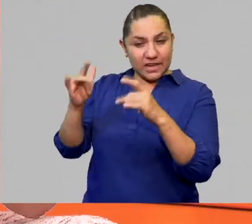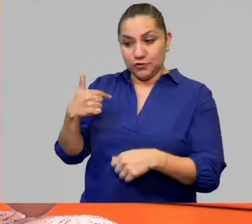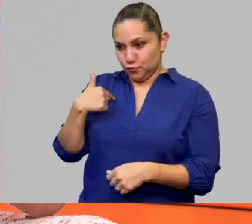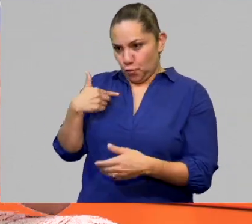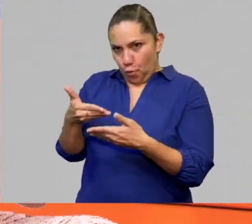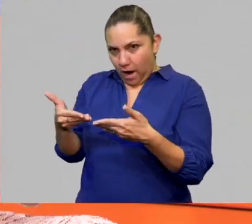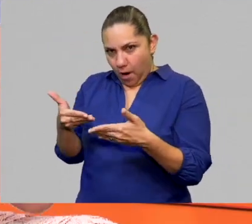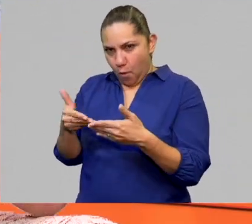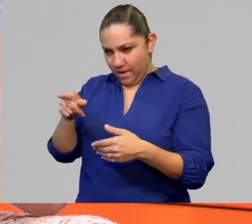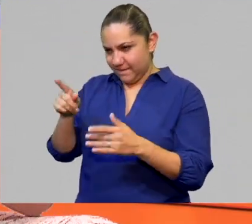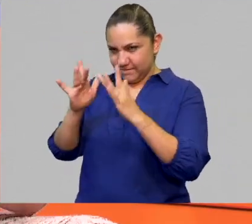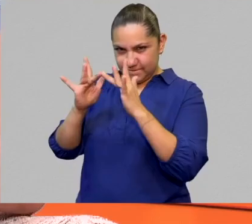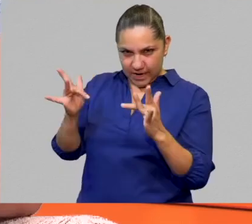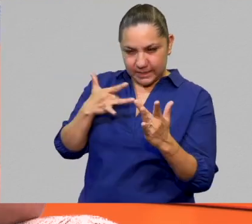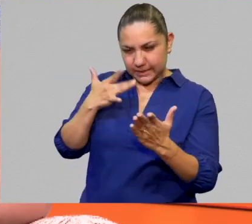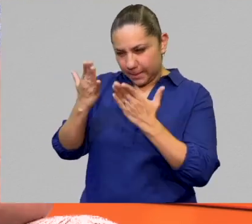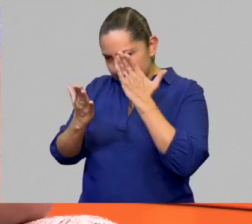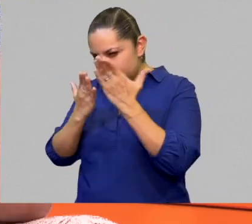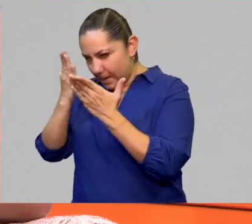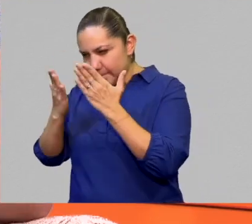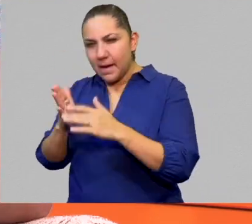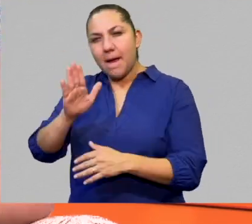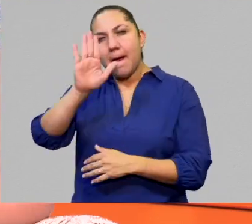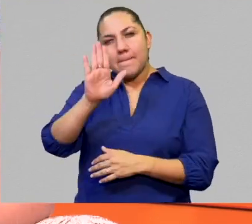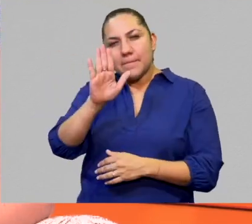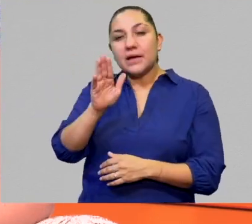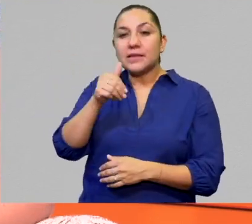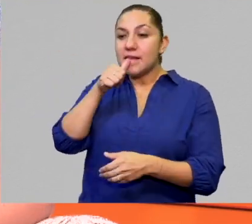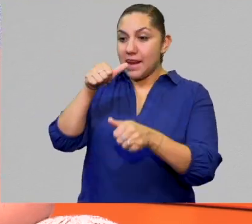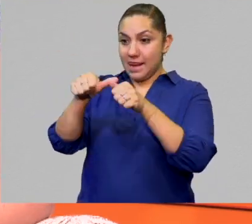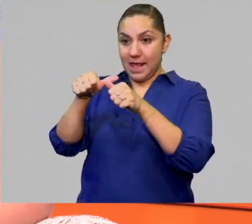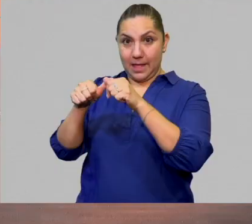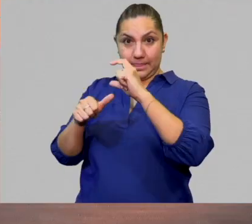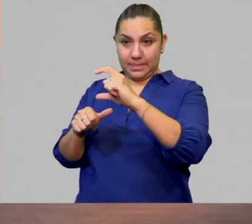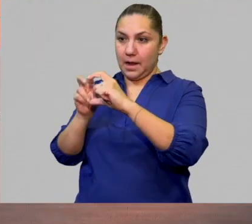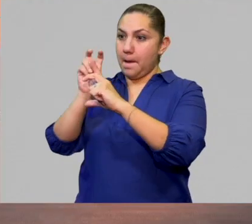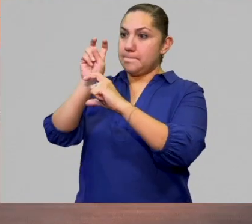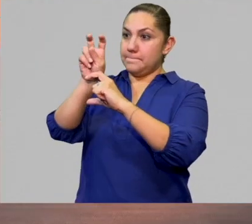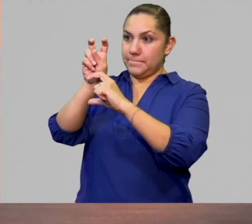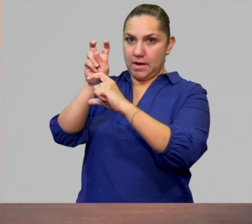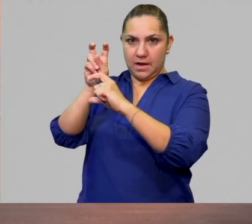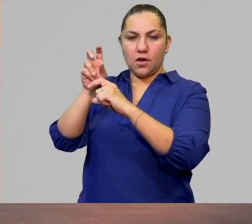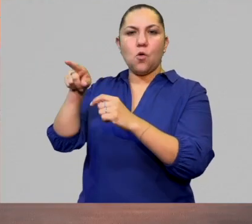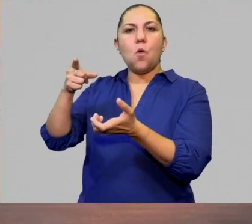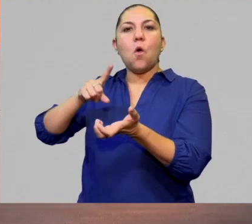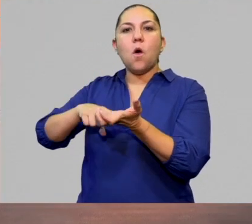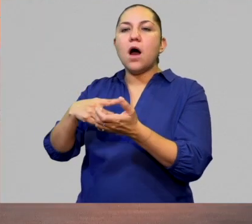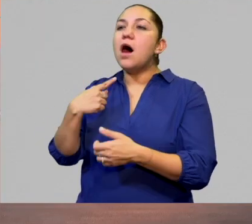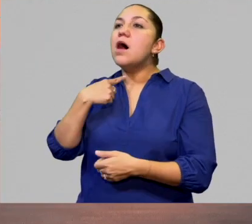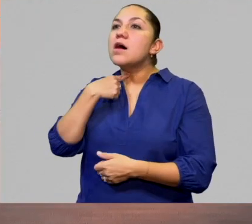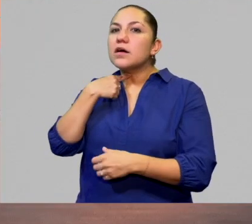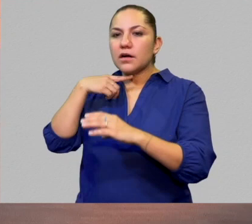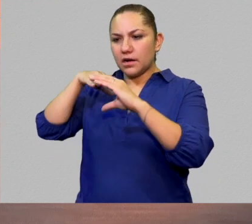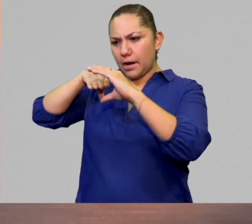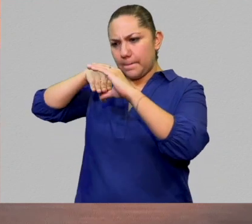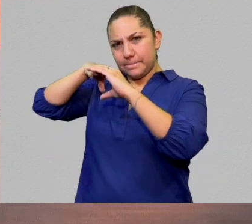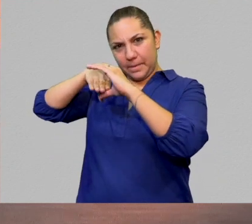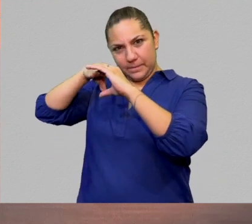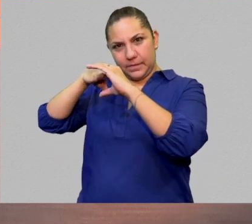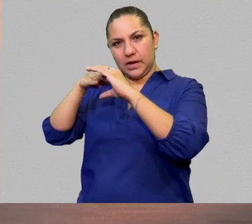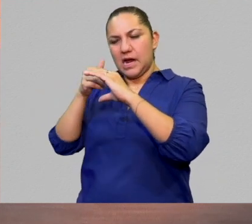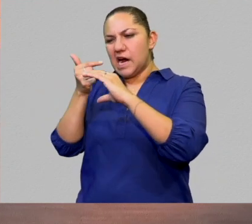Ahora que he intentado estudiar francés, un poco tiene que ver con las tiéresis, las guturales. Entonces,